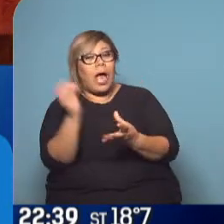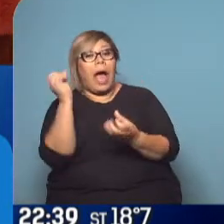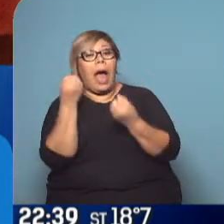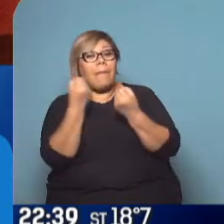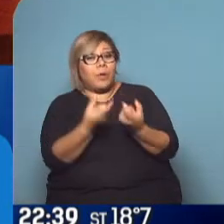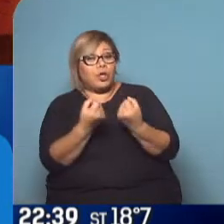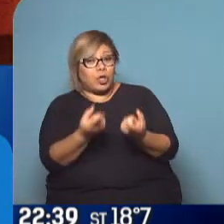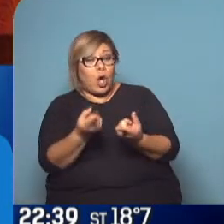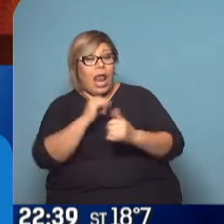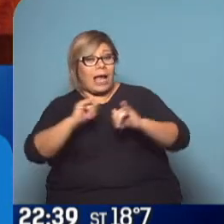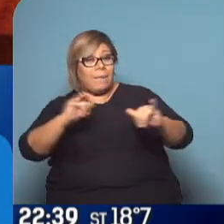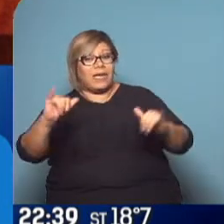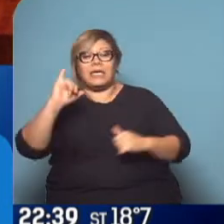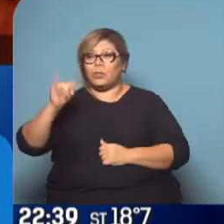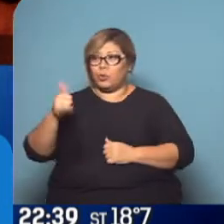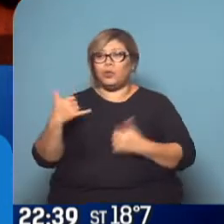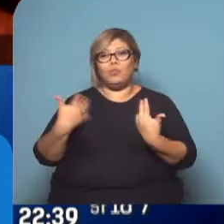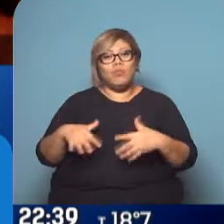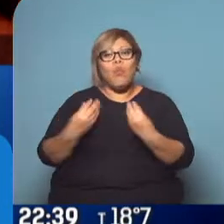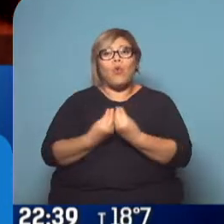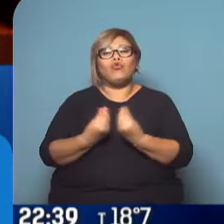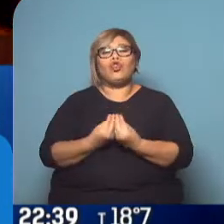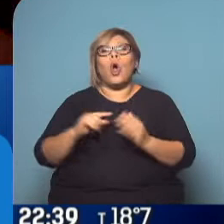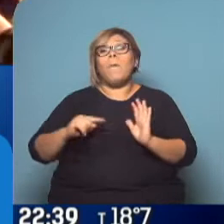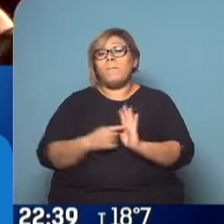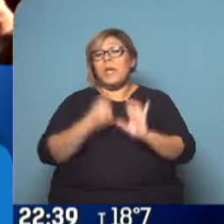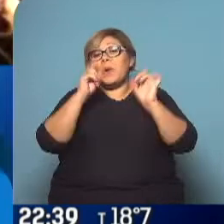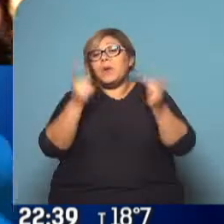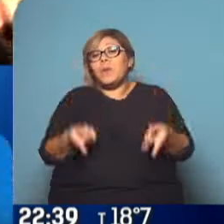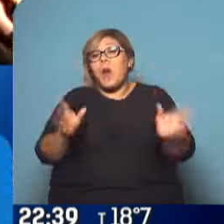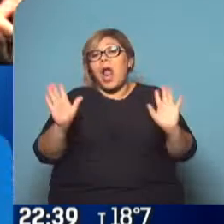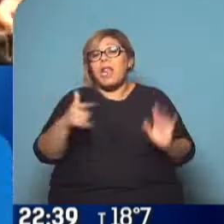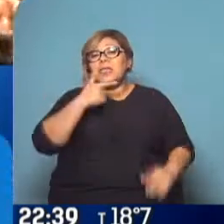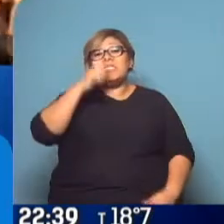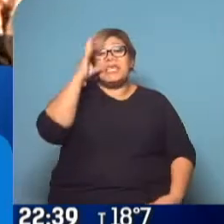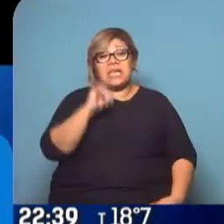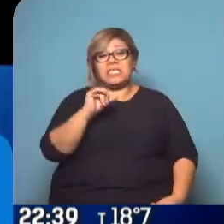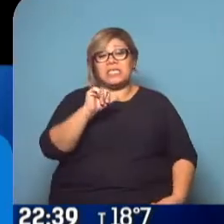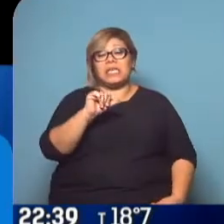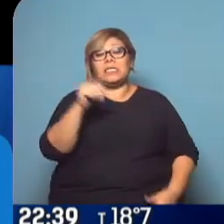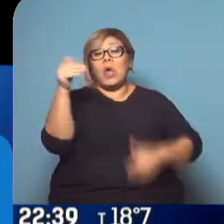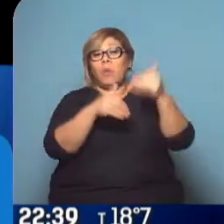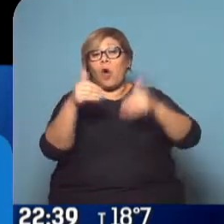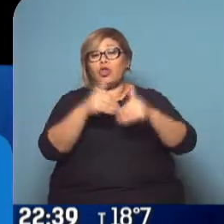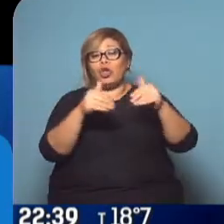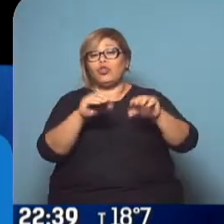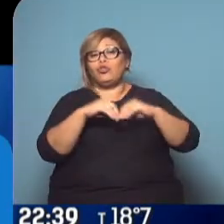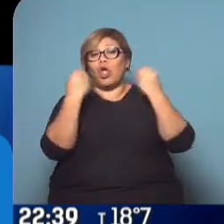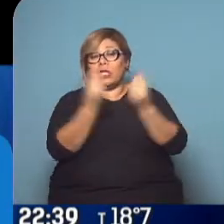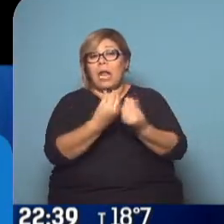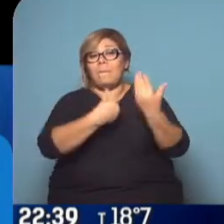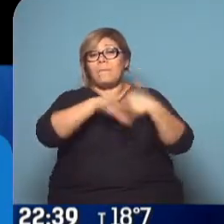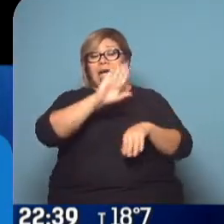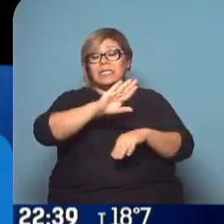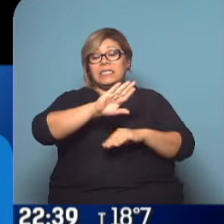evidentemente a Pedro Sánchez no le quitó votos porque sacó incluso más de lo que se esperaba. Sin embargo,